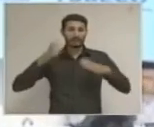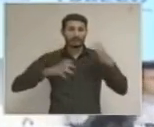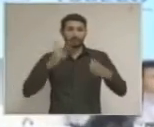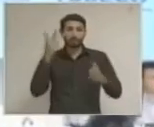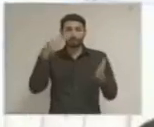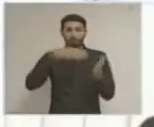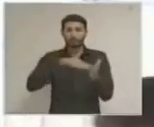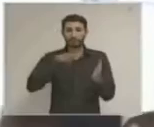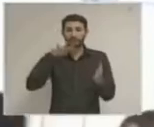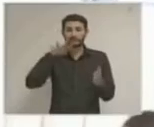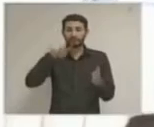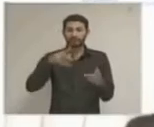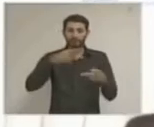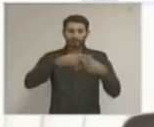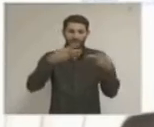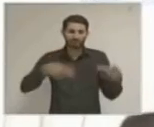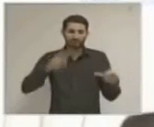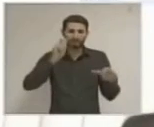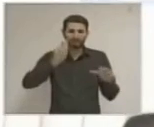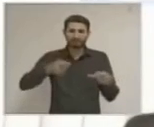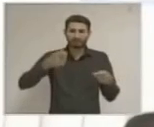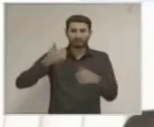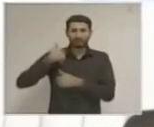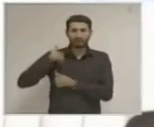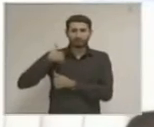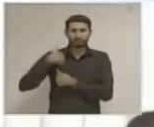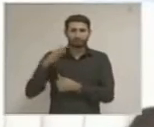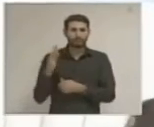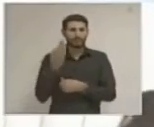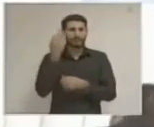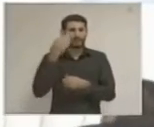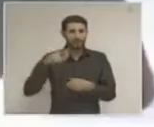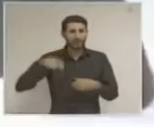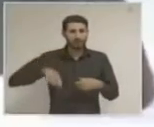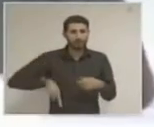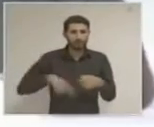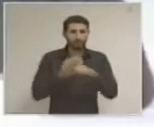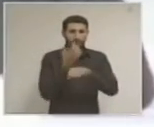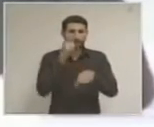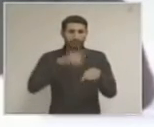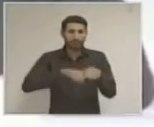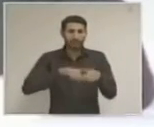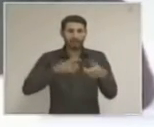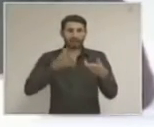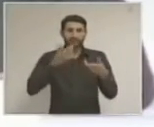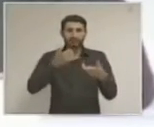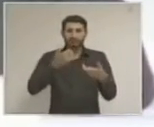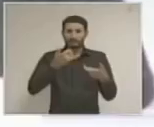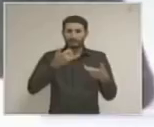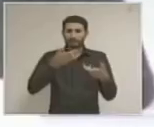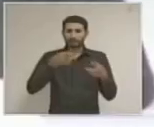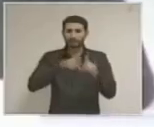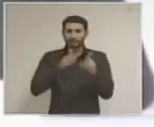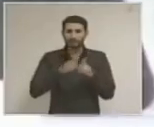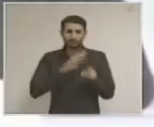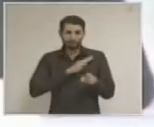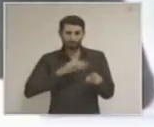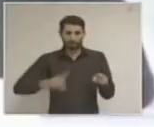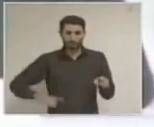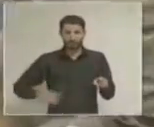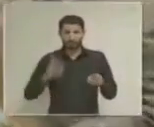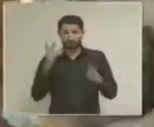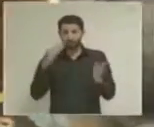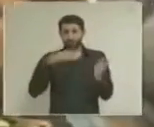2019. En presencia de autoridades de los tres niveles de gobierno, el presidente de la cúpula, Luis Rafael Méndez Jalet, indicó que durante este